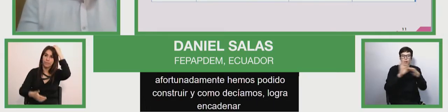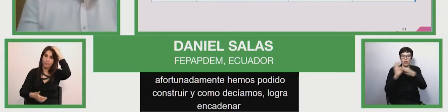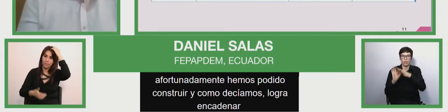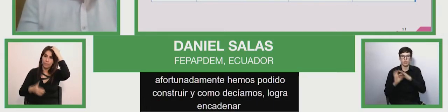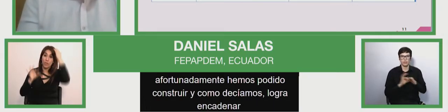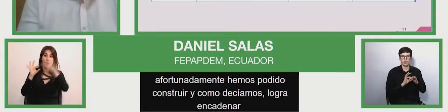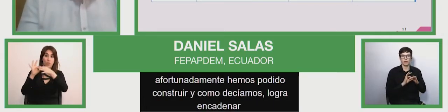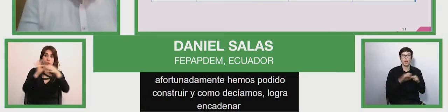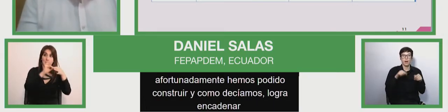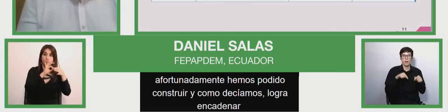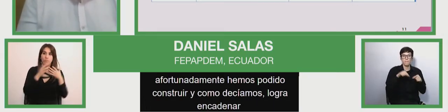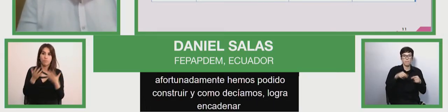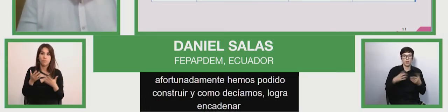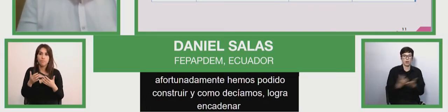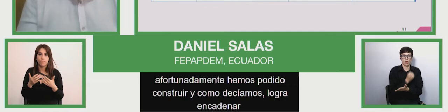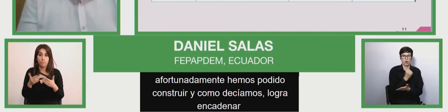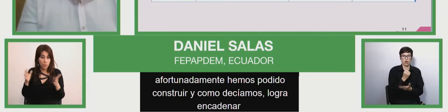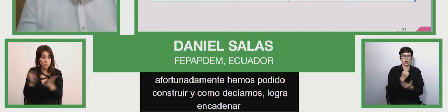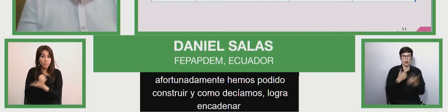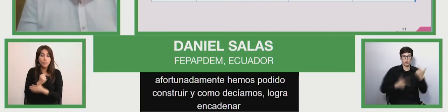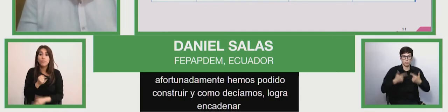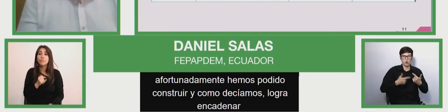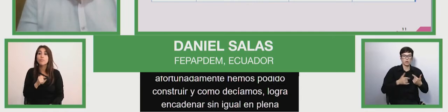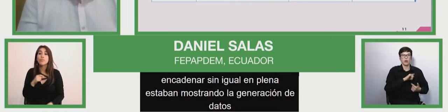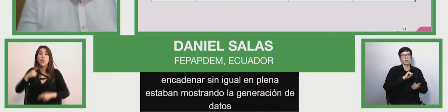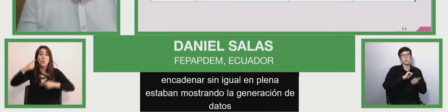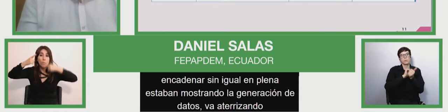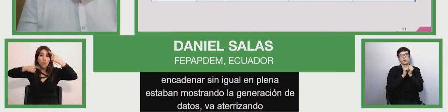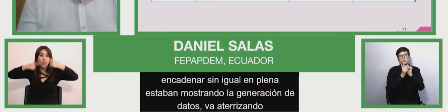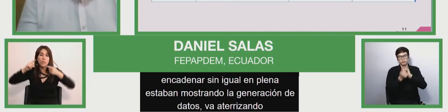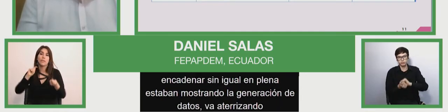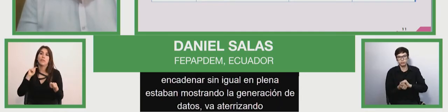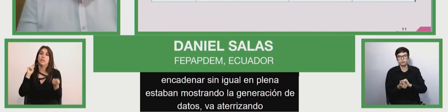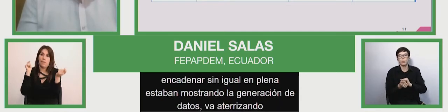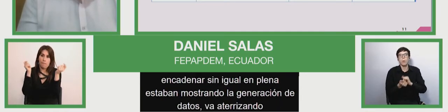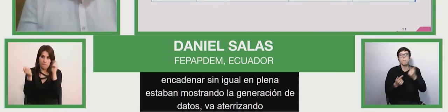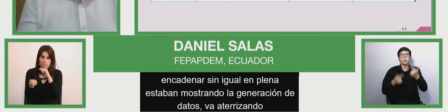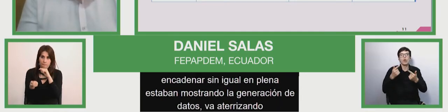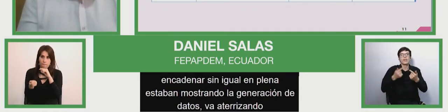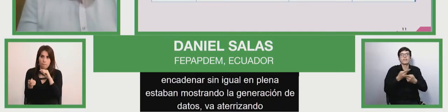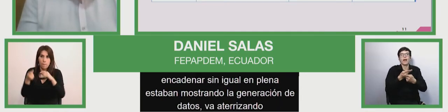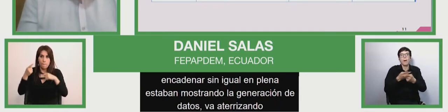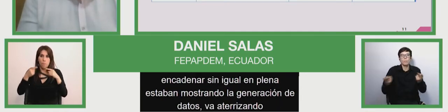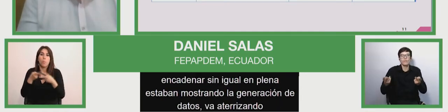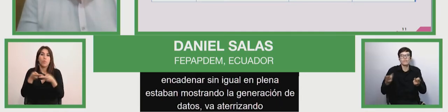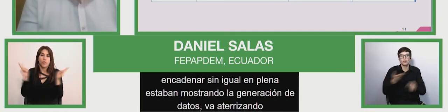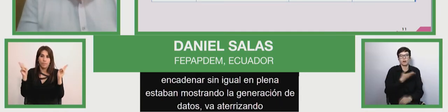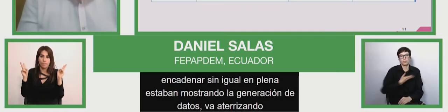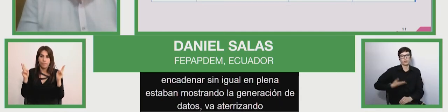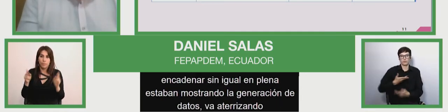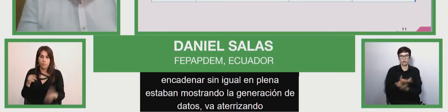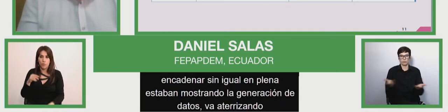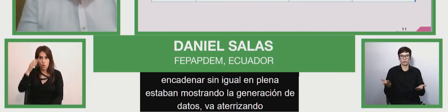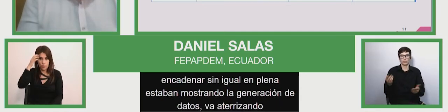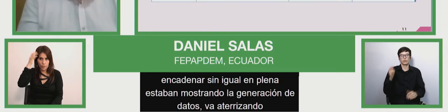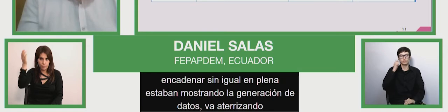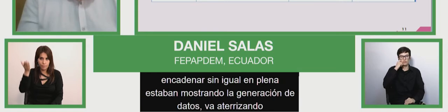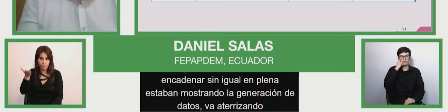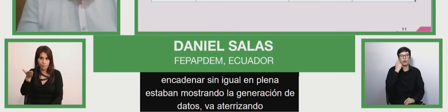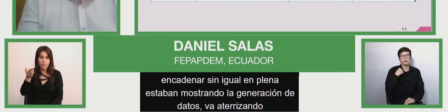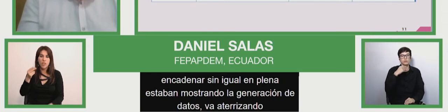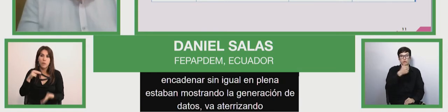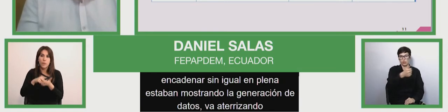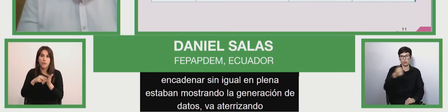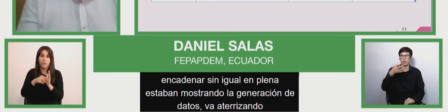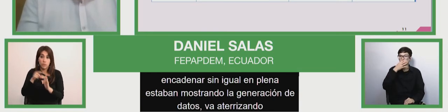cómo esta una práctica puede llegar también a convertirse en política pública entonces un llamado a todas aquellas instituciones de la sociedad